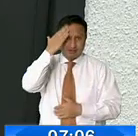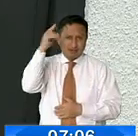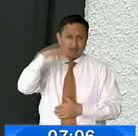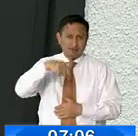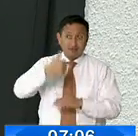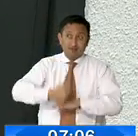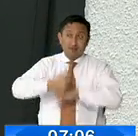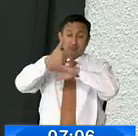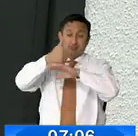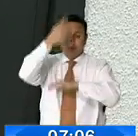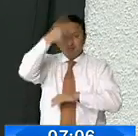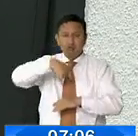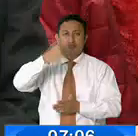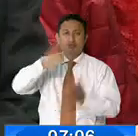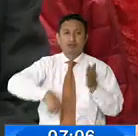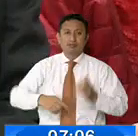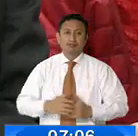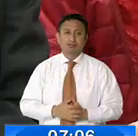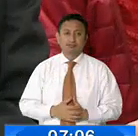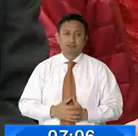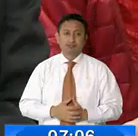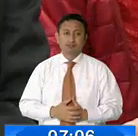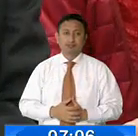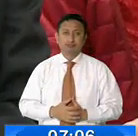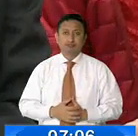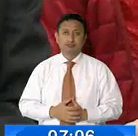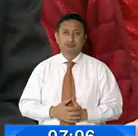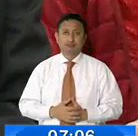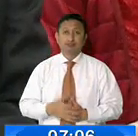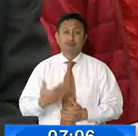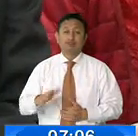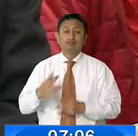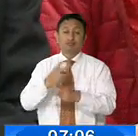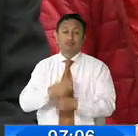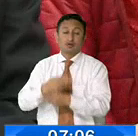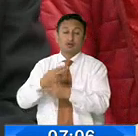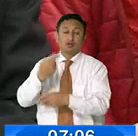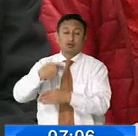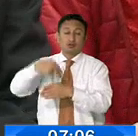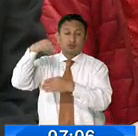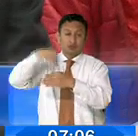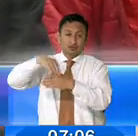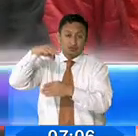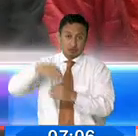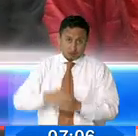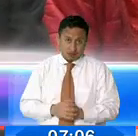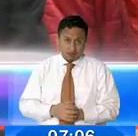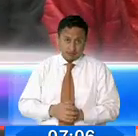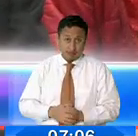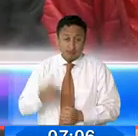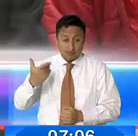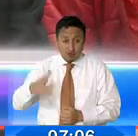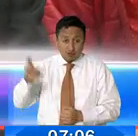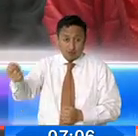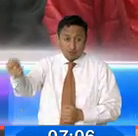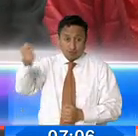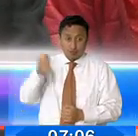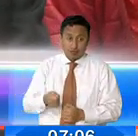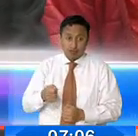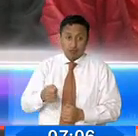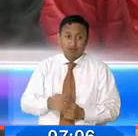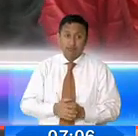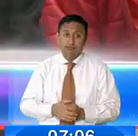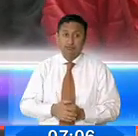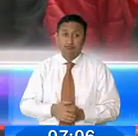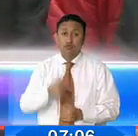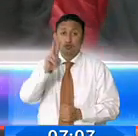pronunciamiento del juez electoral. Para que el Consejo Nacional Electoral proceda a entregar y asignar el Fondo